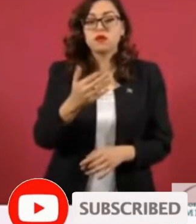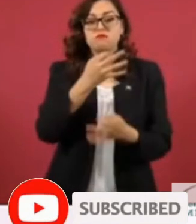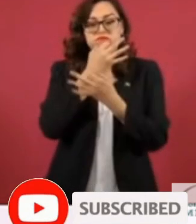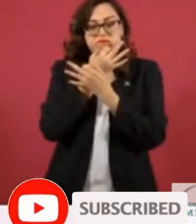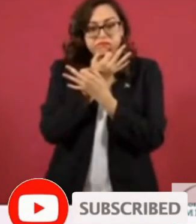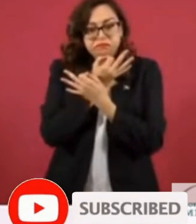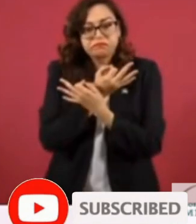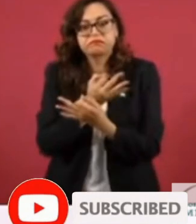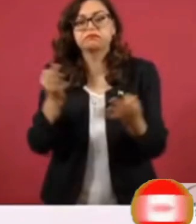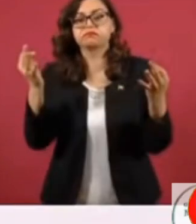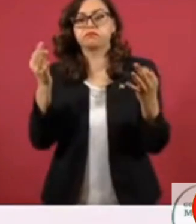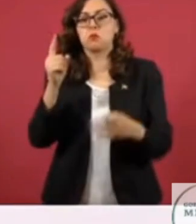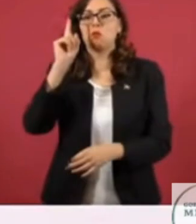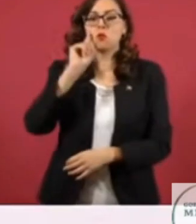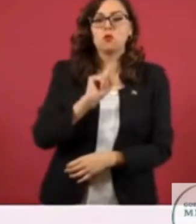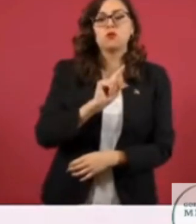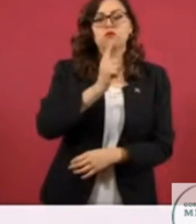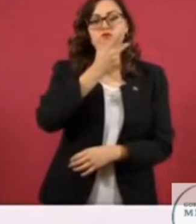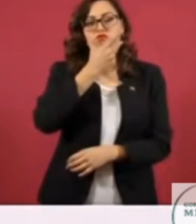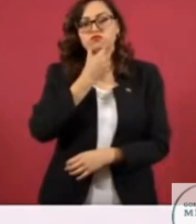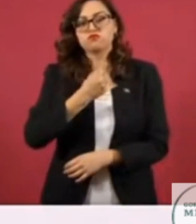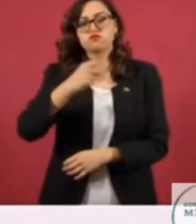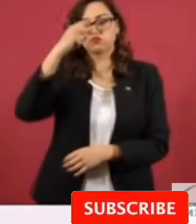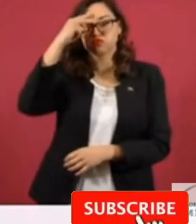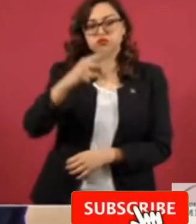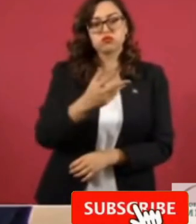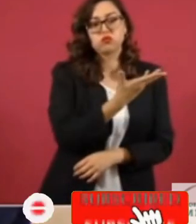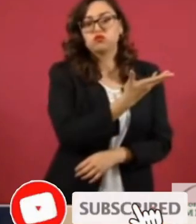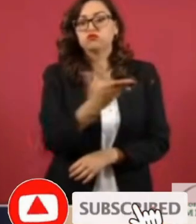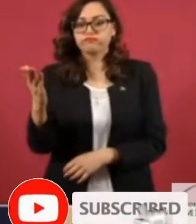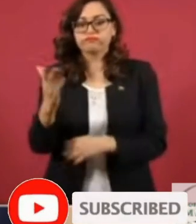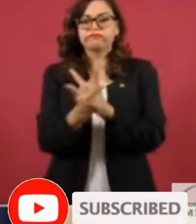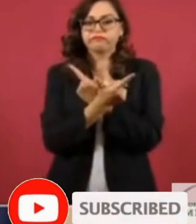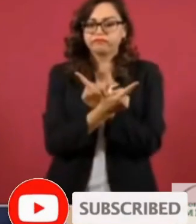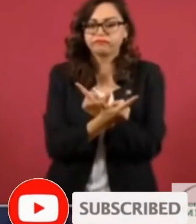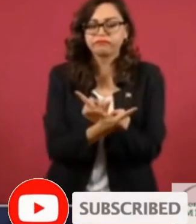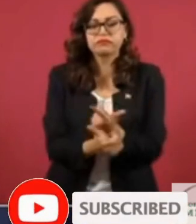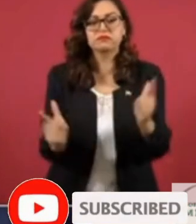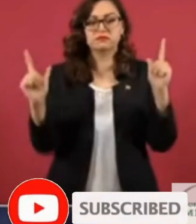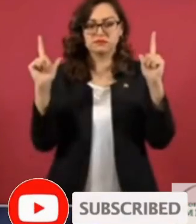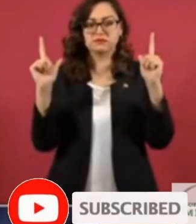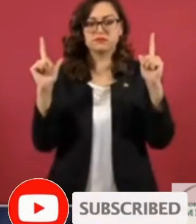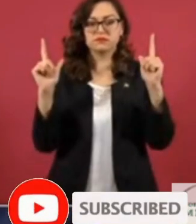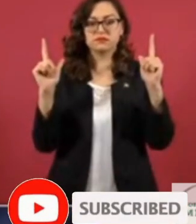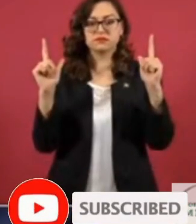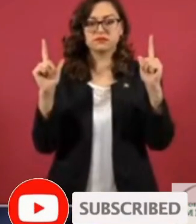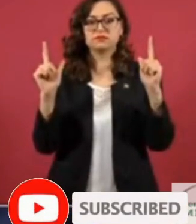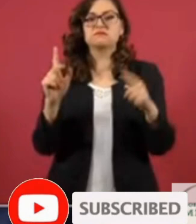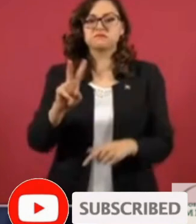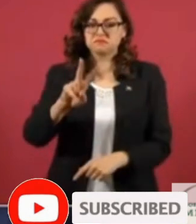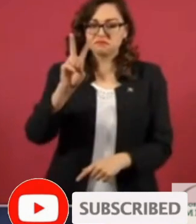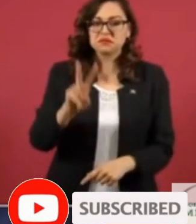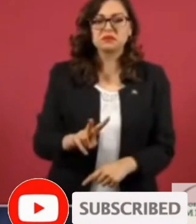todos, mujeres y hombres, libres, personas de